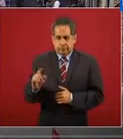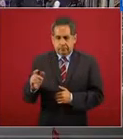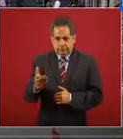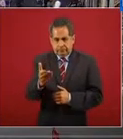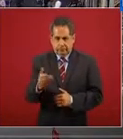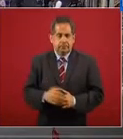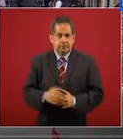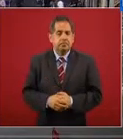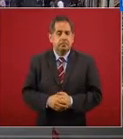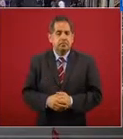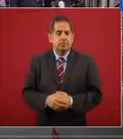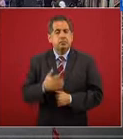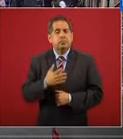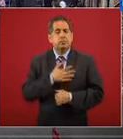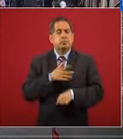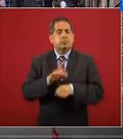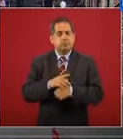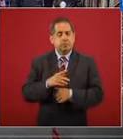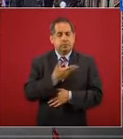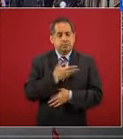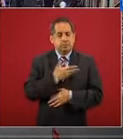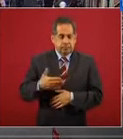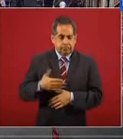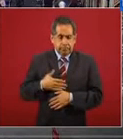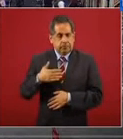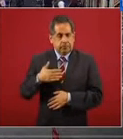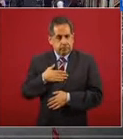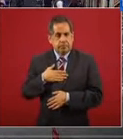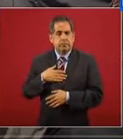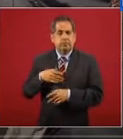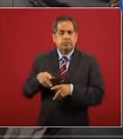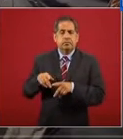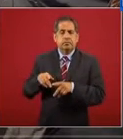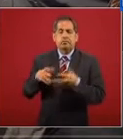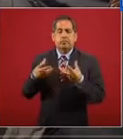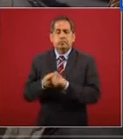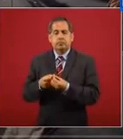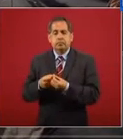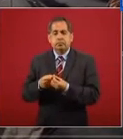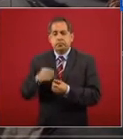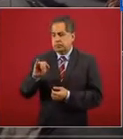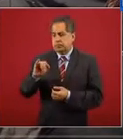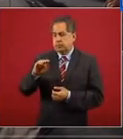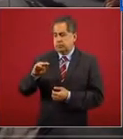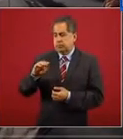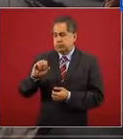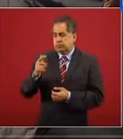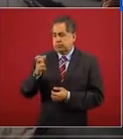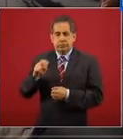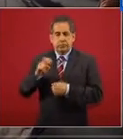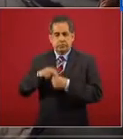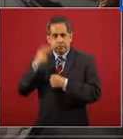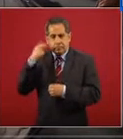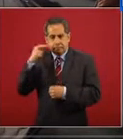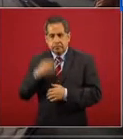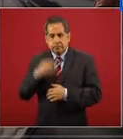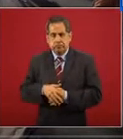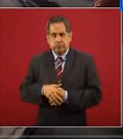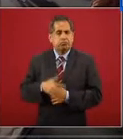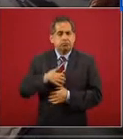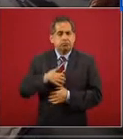buenos días presidente judith sánchez reyes corresponsal de imagen del golfo de veracruz mis preguntas van